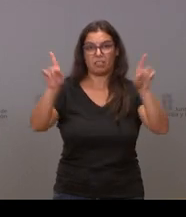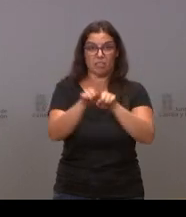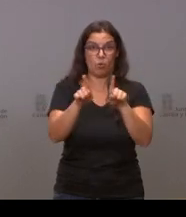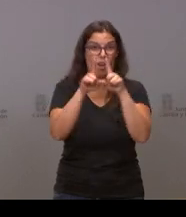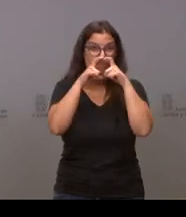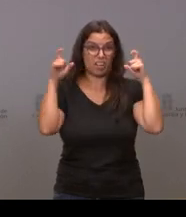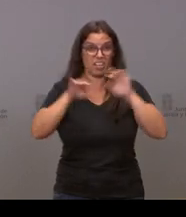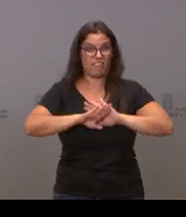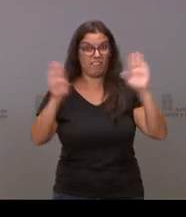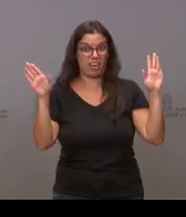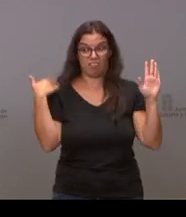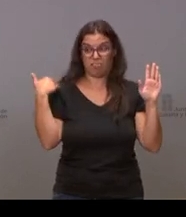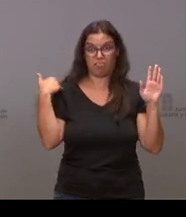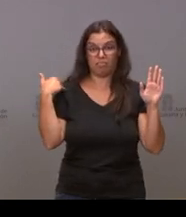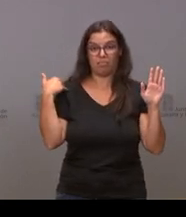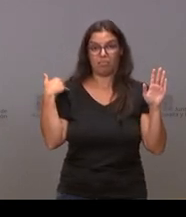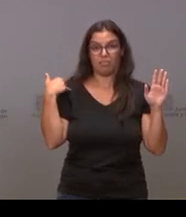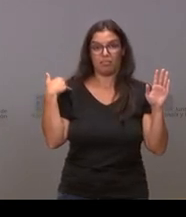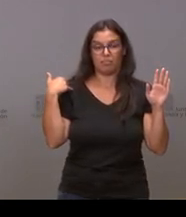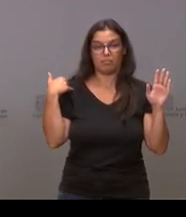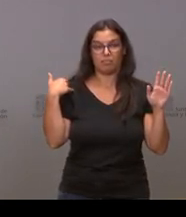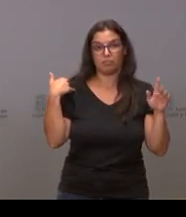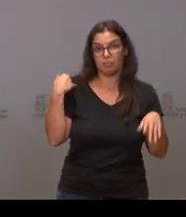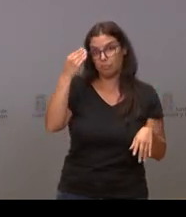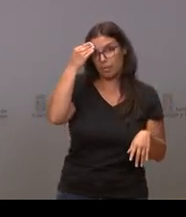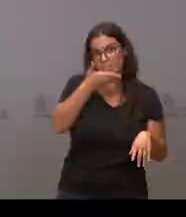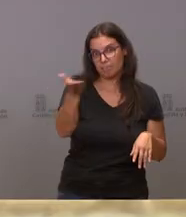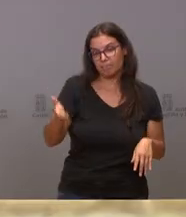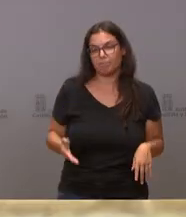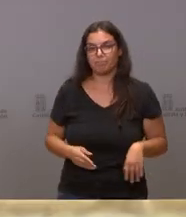mascarilla, apuntándose un tanto. Gracias.